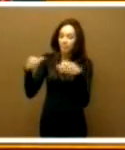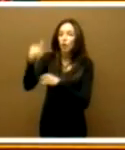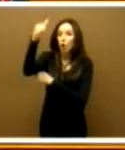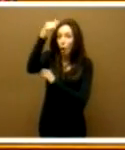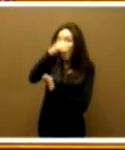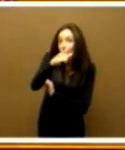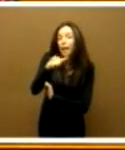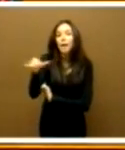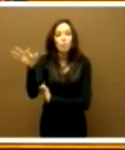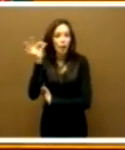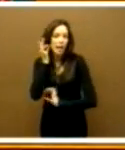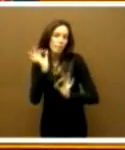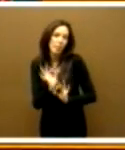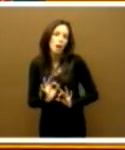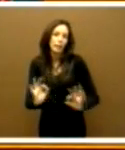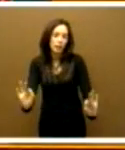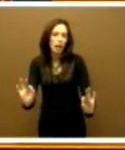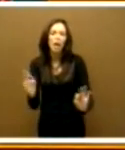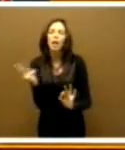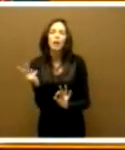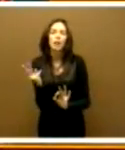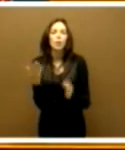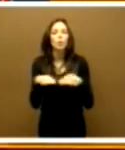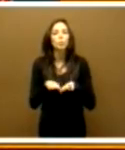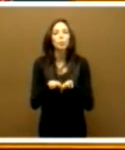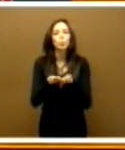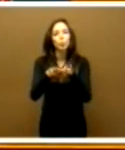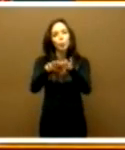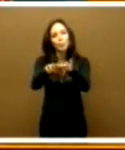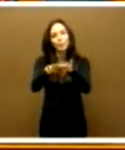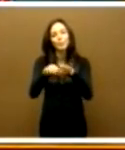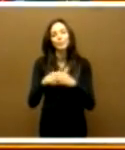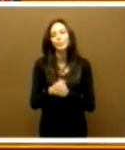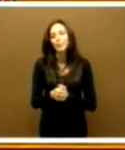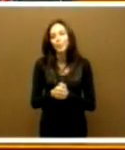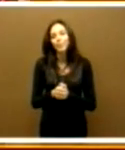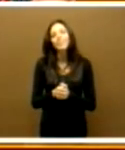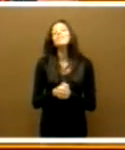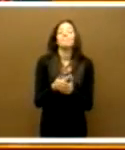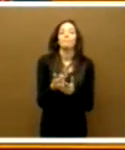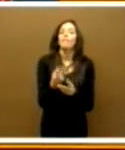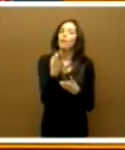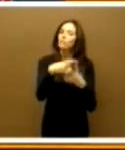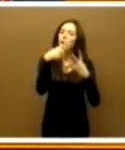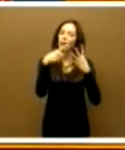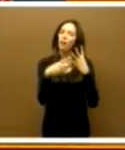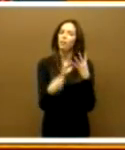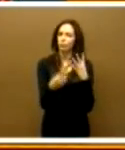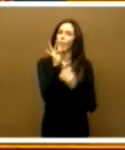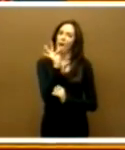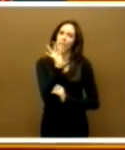en particular avanzan en igualdad, que queda mucho por hacer, indudablemente que queda